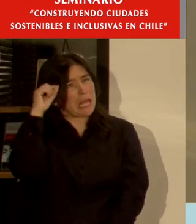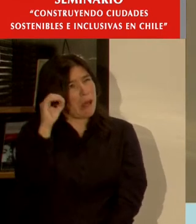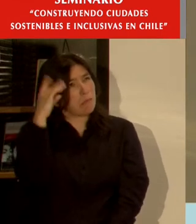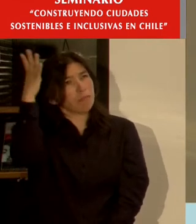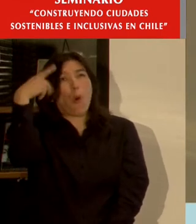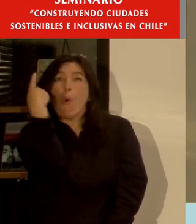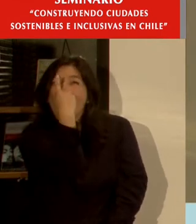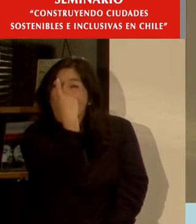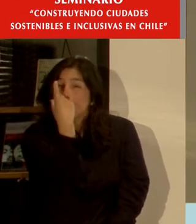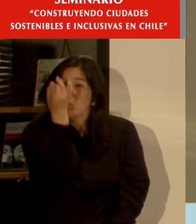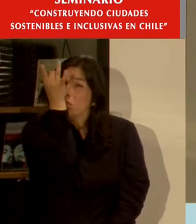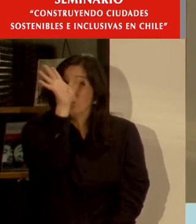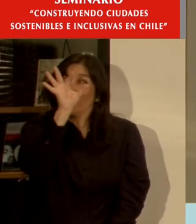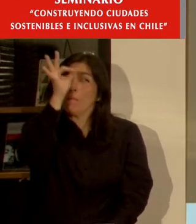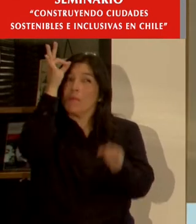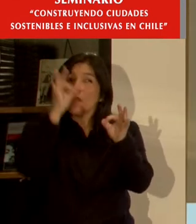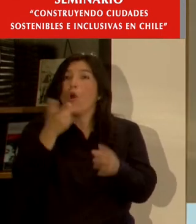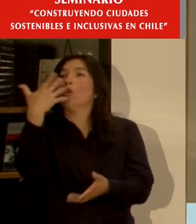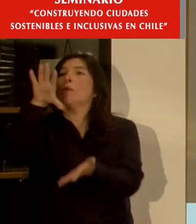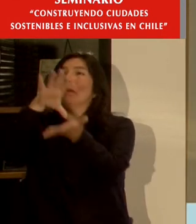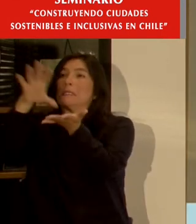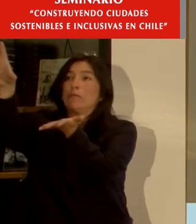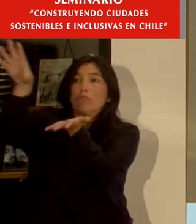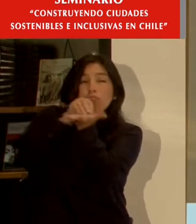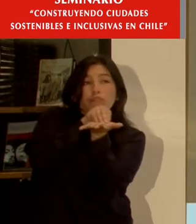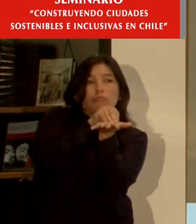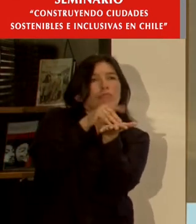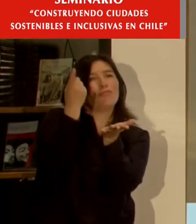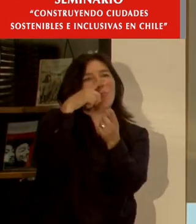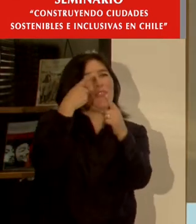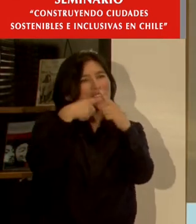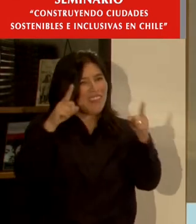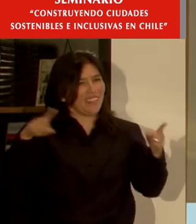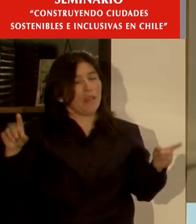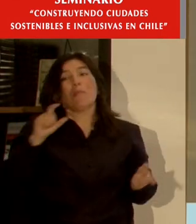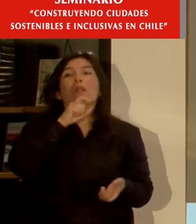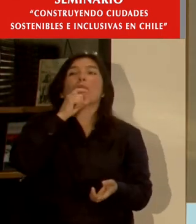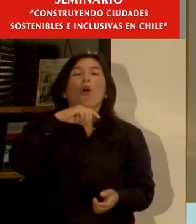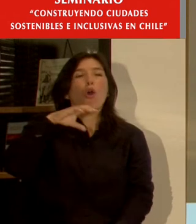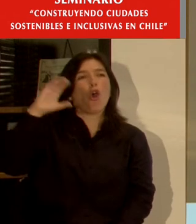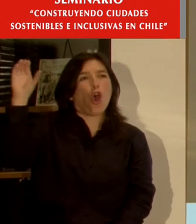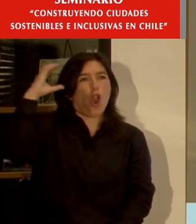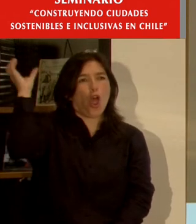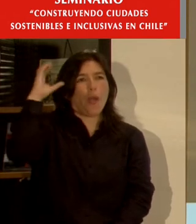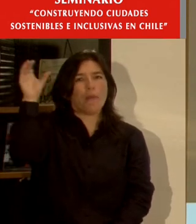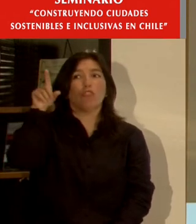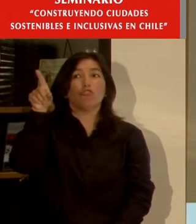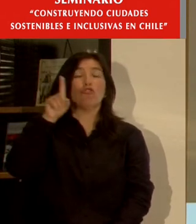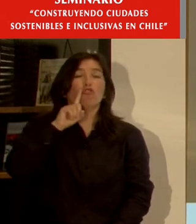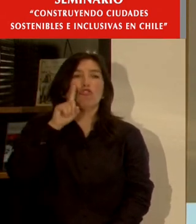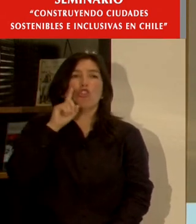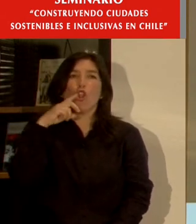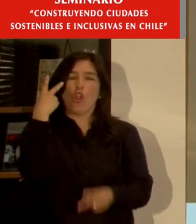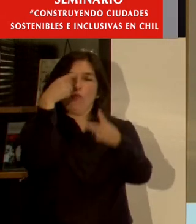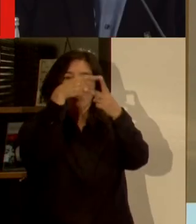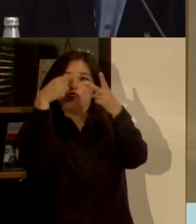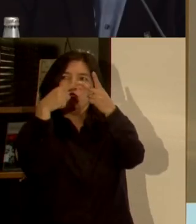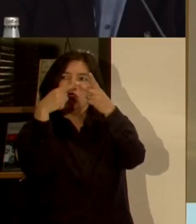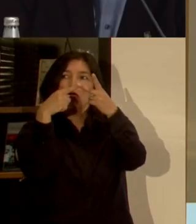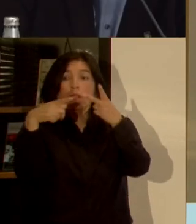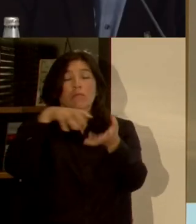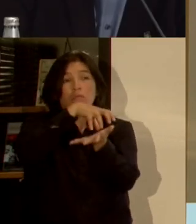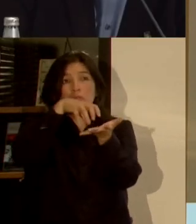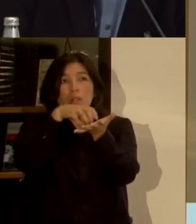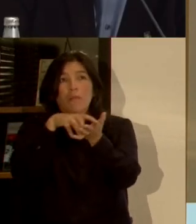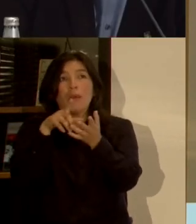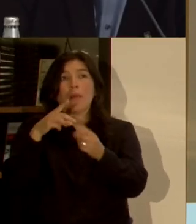modelos de otros países porque evidentemente para cada situación hay países como Colombia que tienen los dos modelos conviviendo en ciudades distintas,